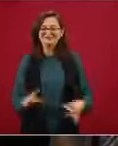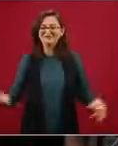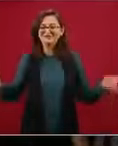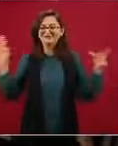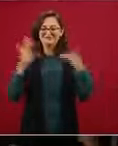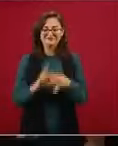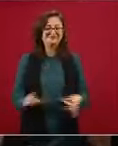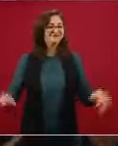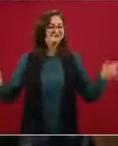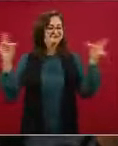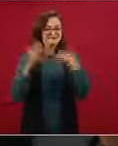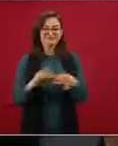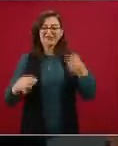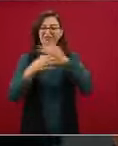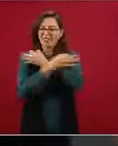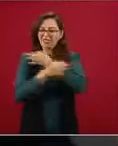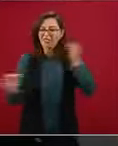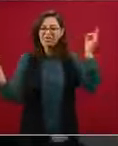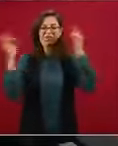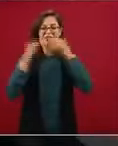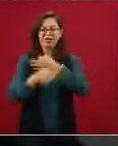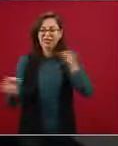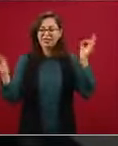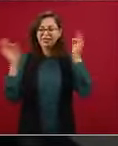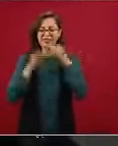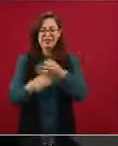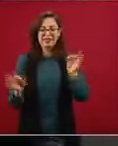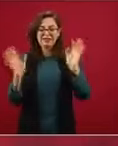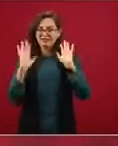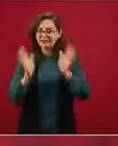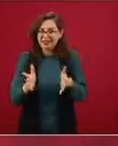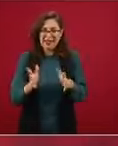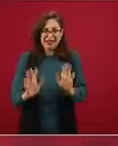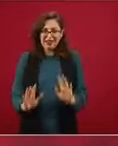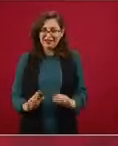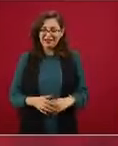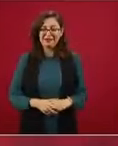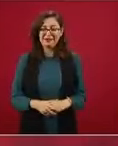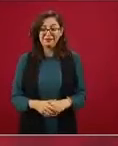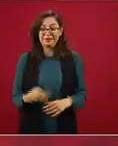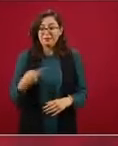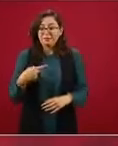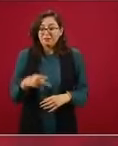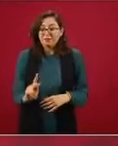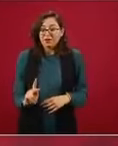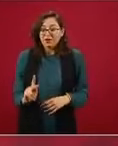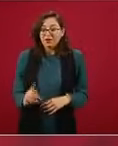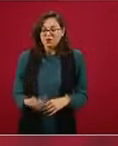sigo sosteniendo, pero al mismo tiempo no puedo